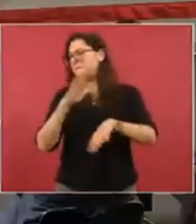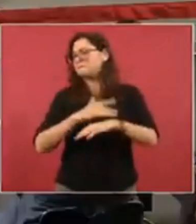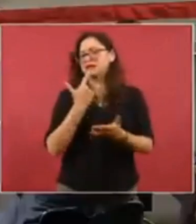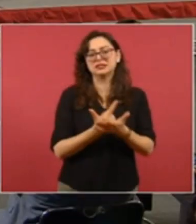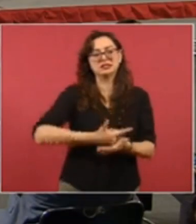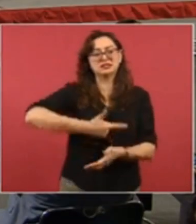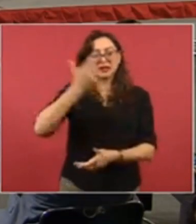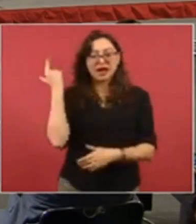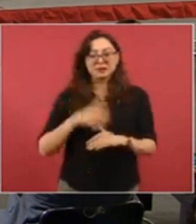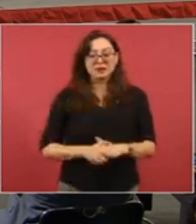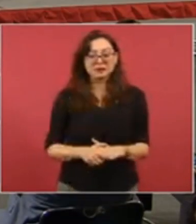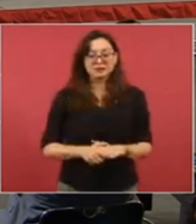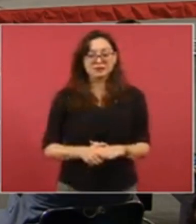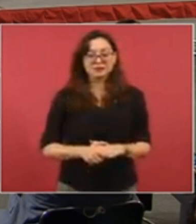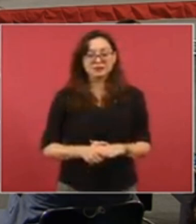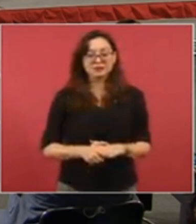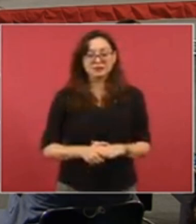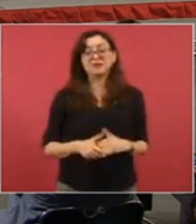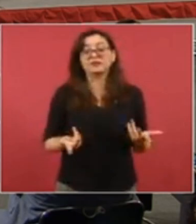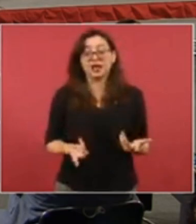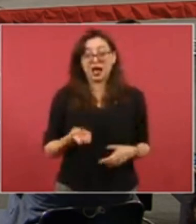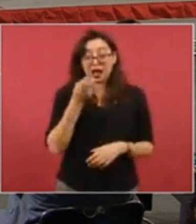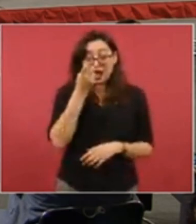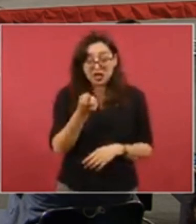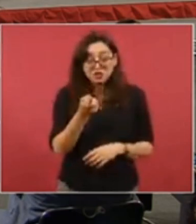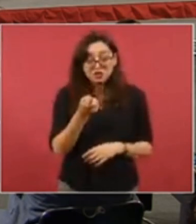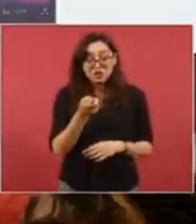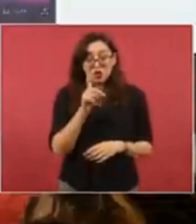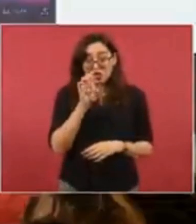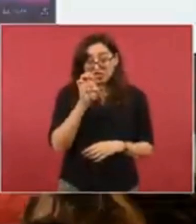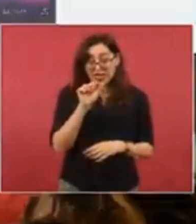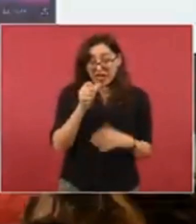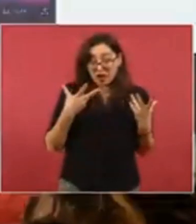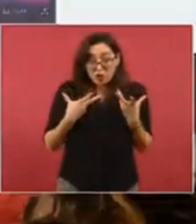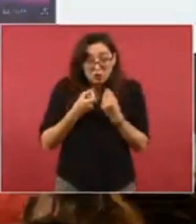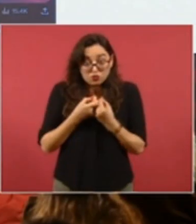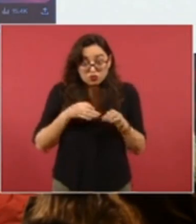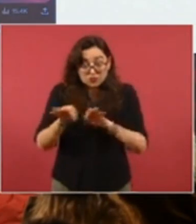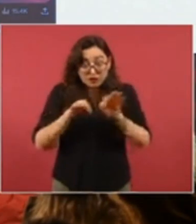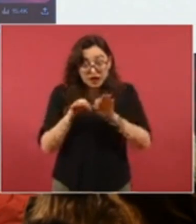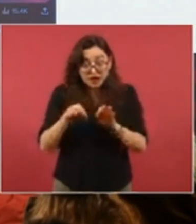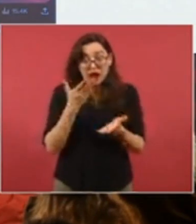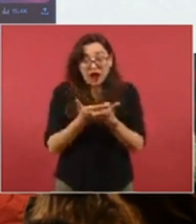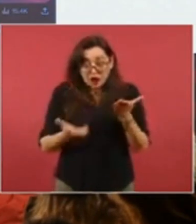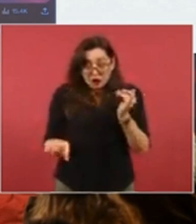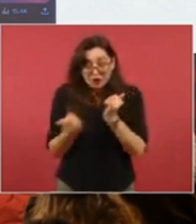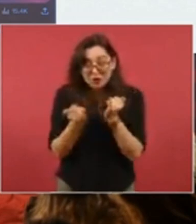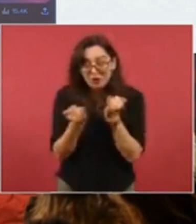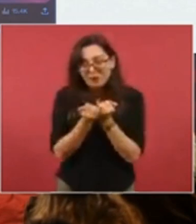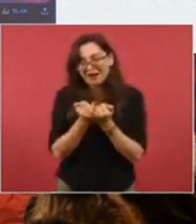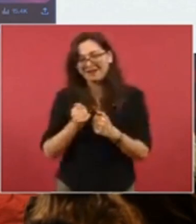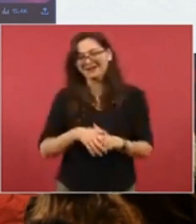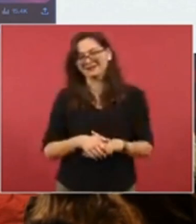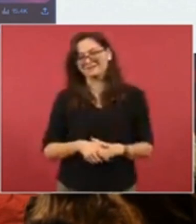Eso era lo que significaba la cooperación con la DEA. Pero ya que estamos en esto